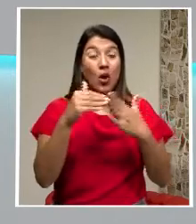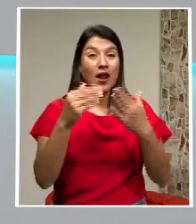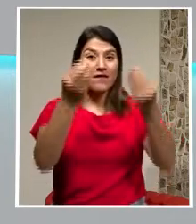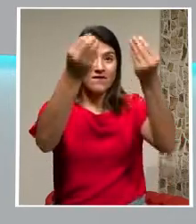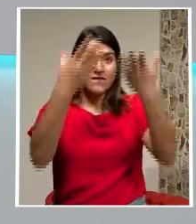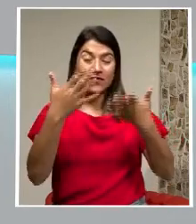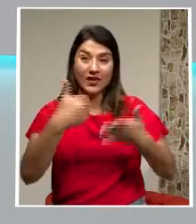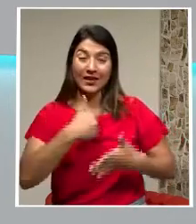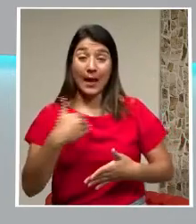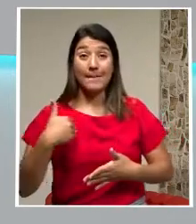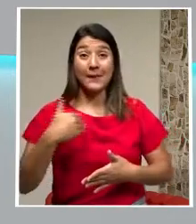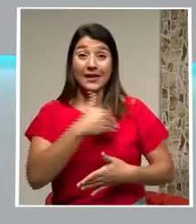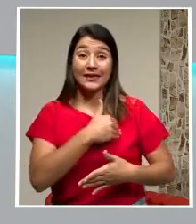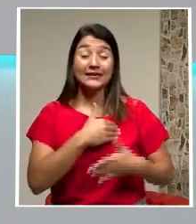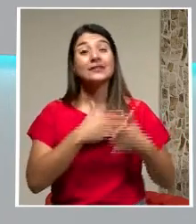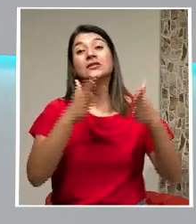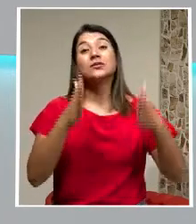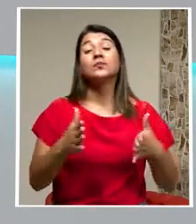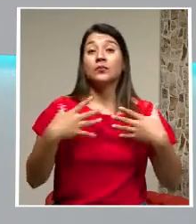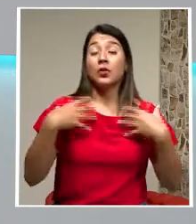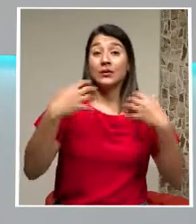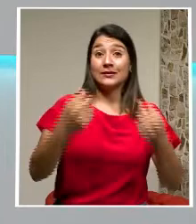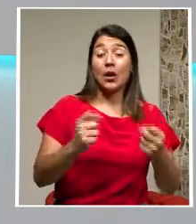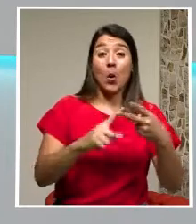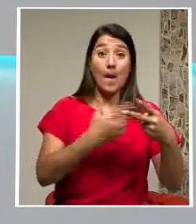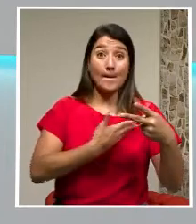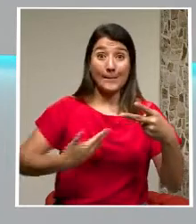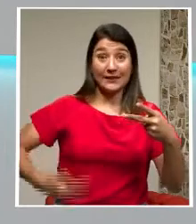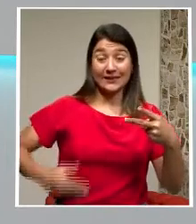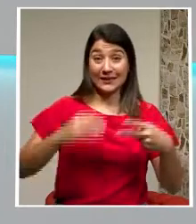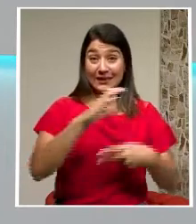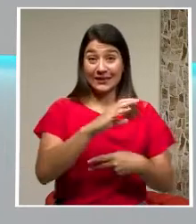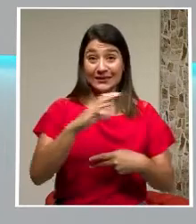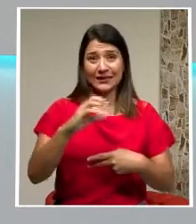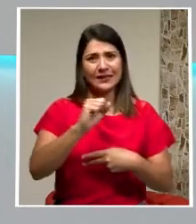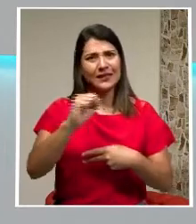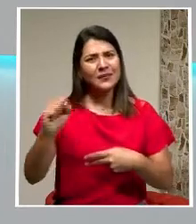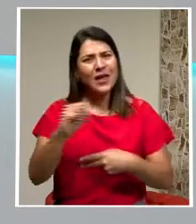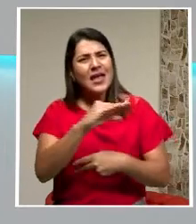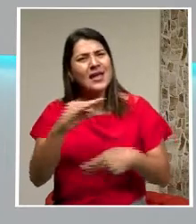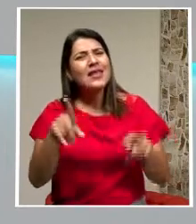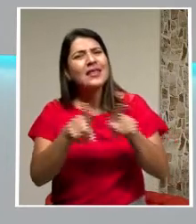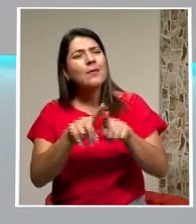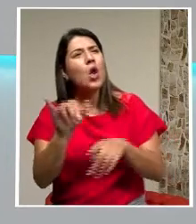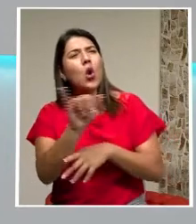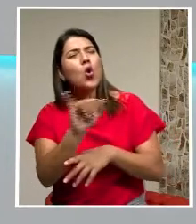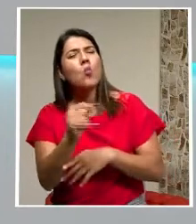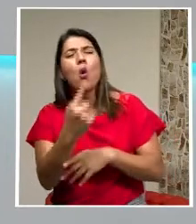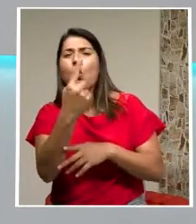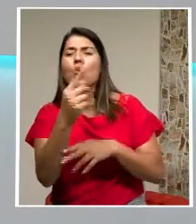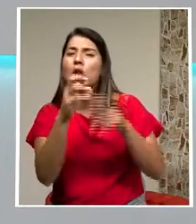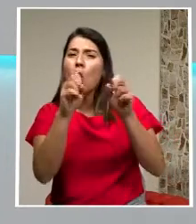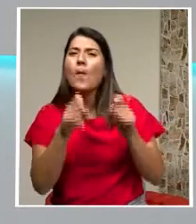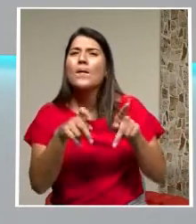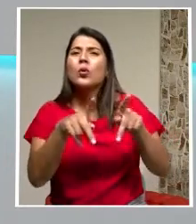El presidente Ejecutivo De la caja Y también Como un espacio También De catarsis La prensa